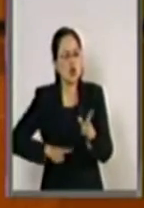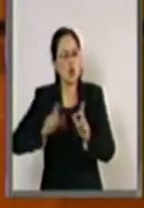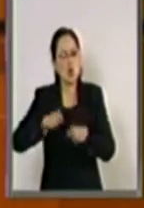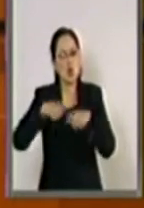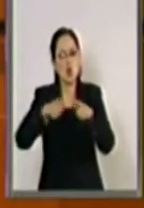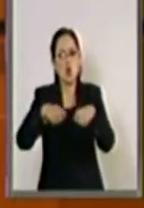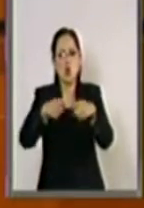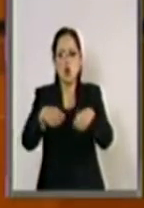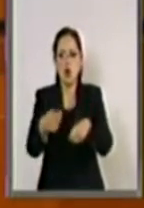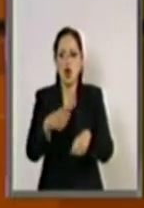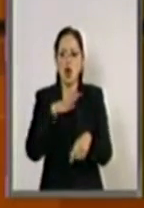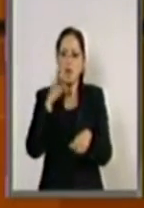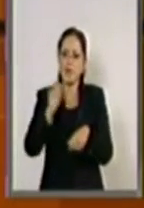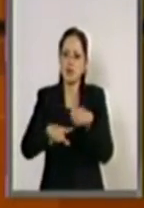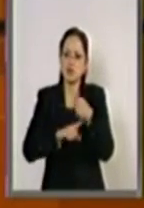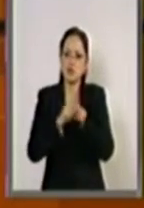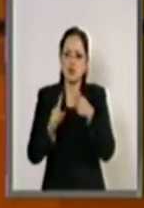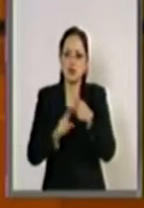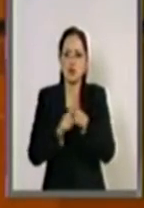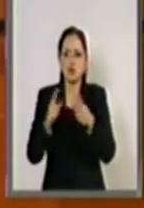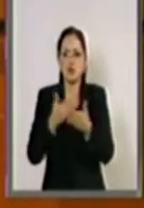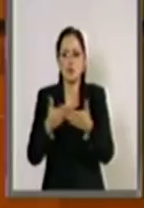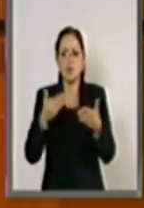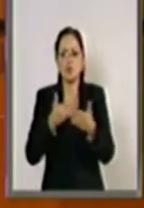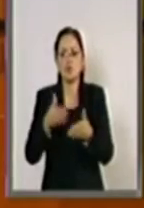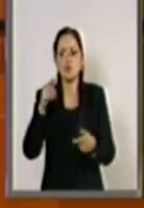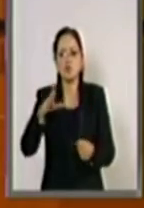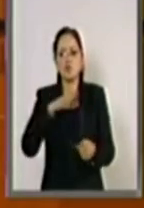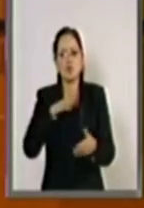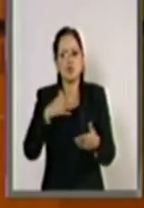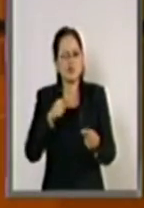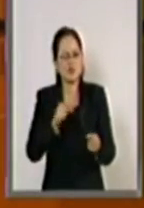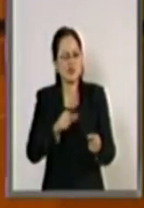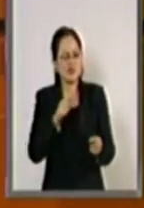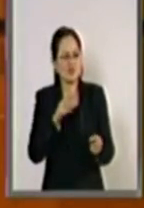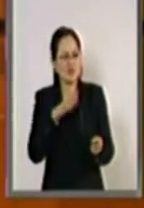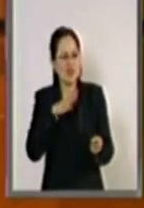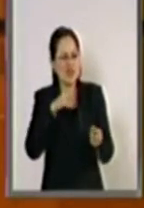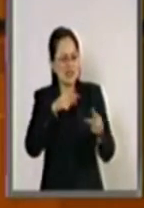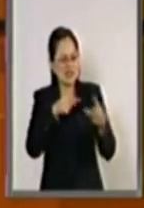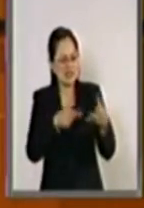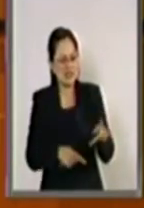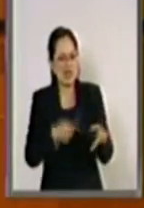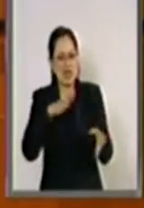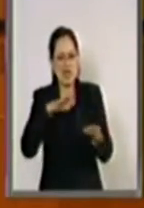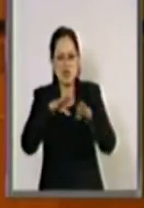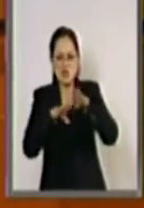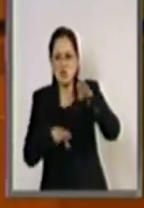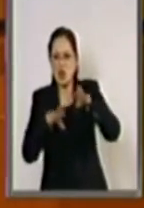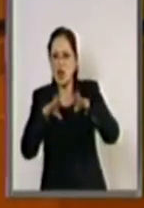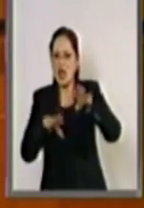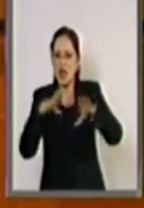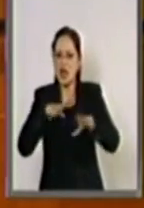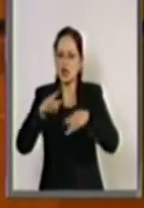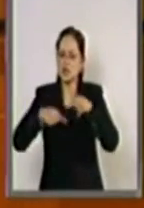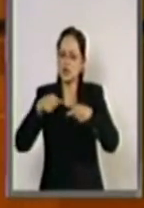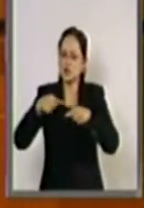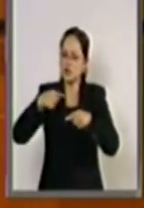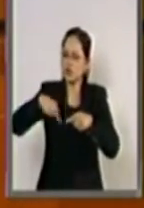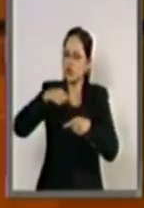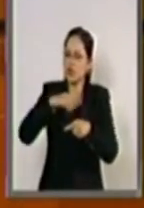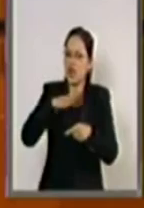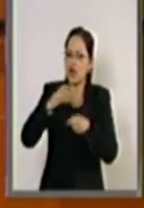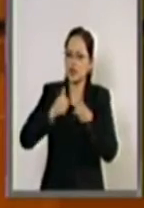Pero hoy estamos declarando que vamos a cancelar todas esas cadenas de inequidad que venimos arrastrando de